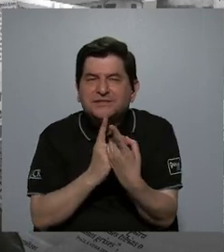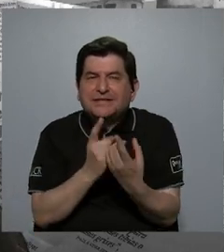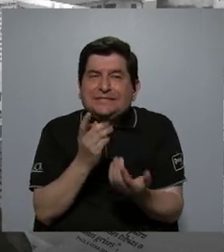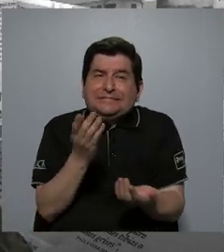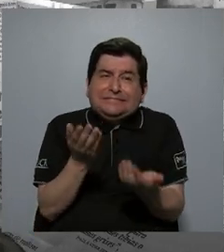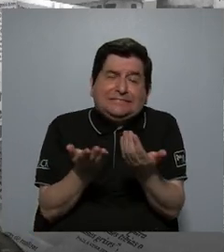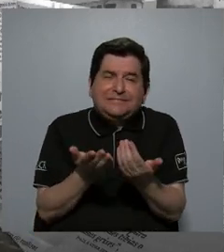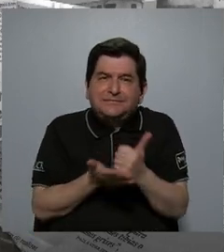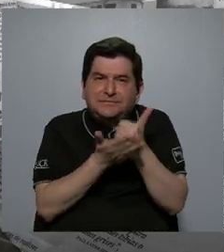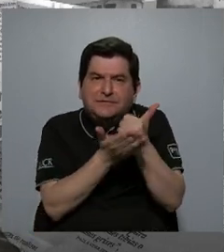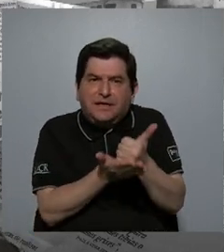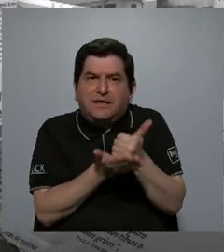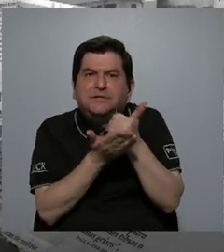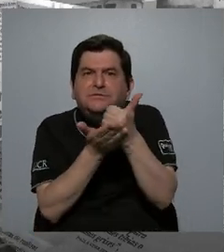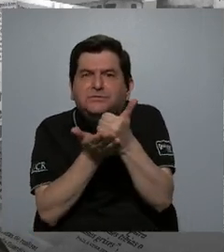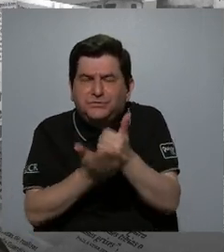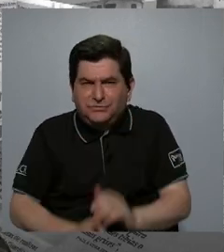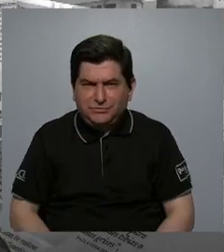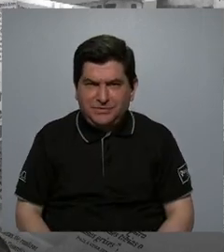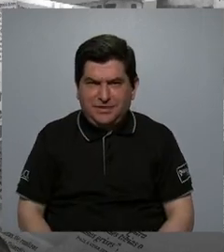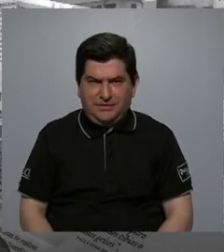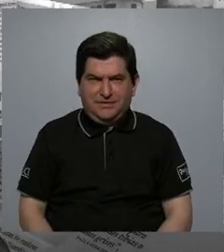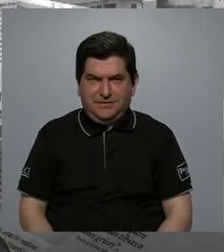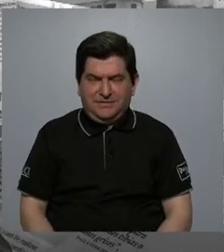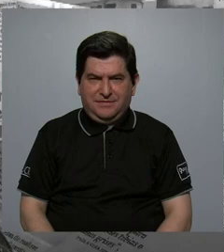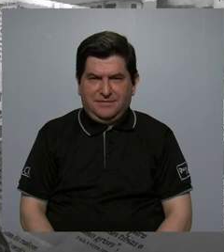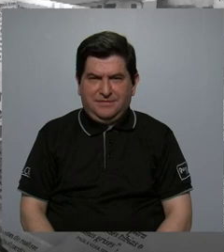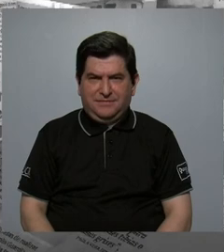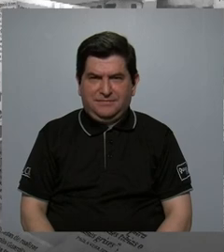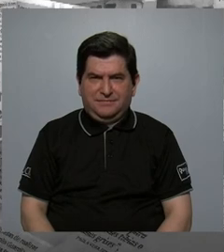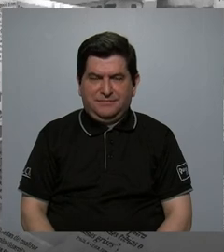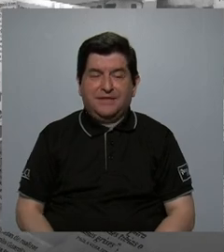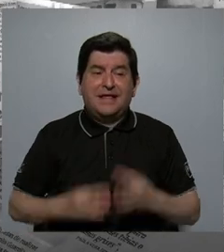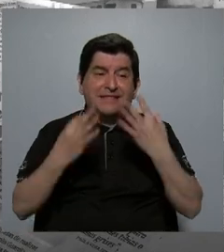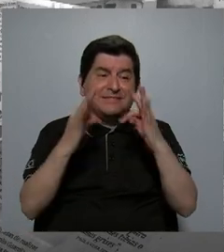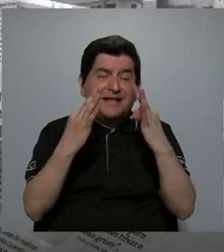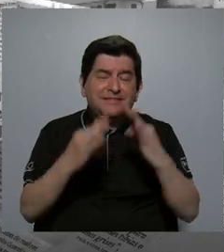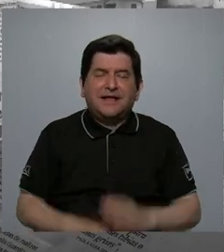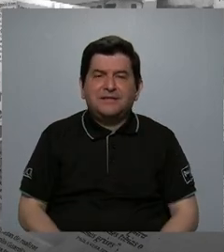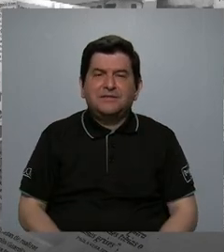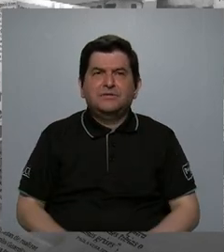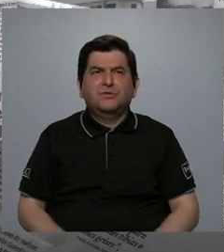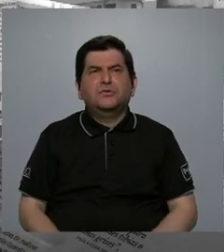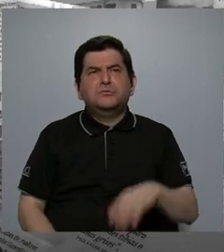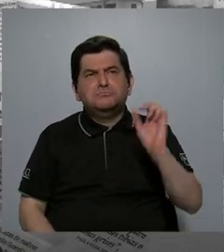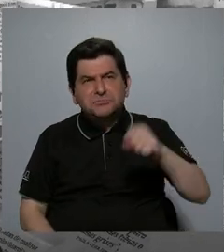colaborar con, pues por brindar una ayuda,